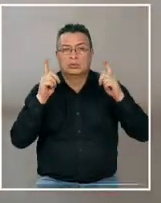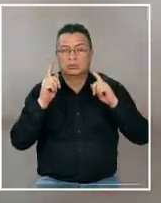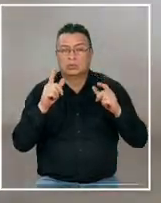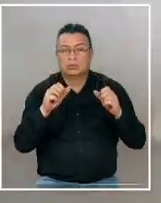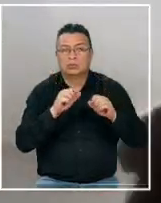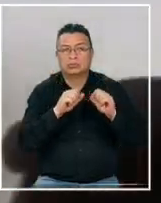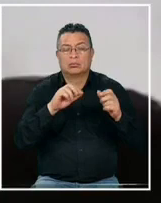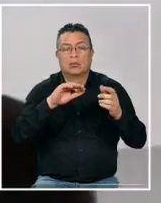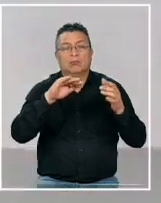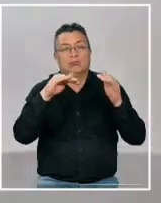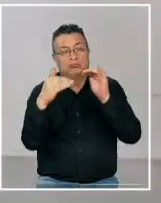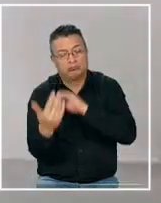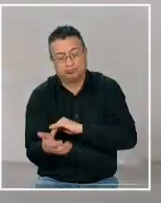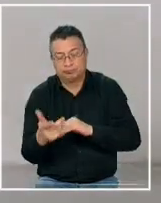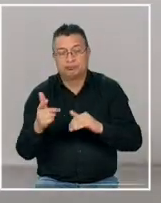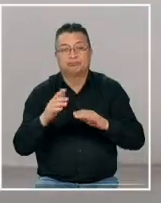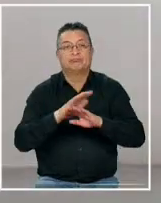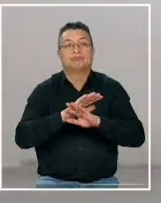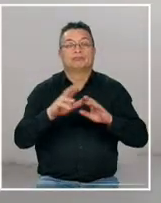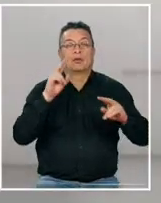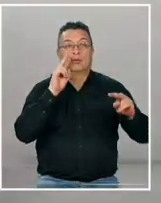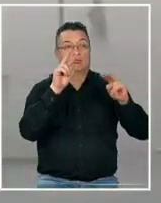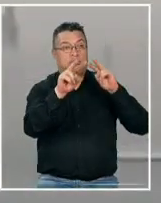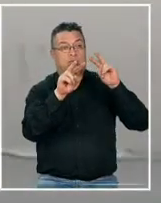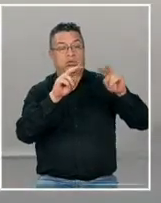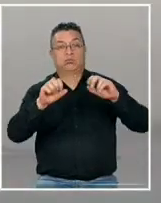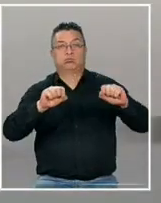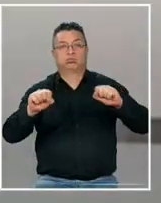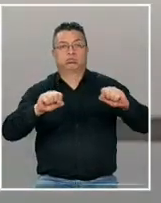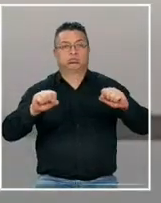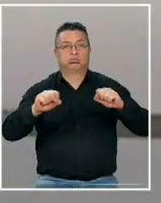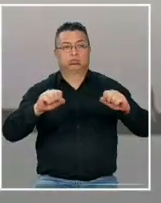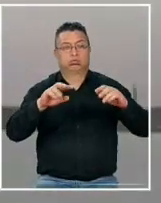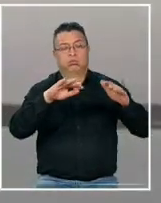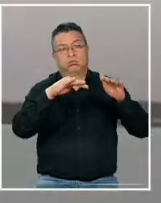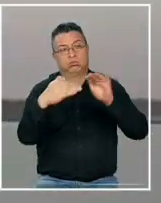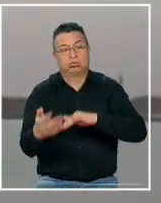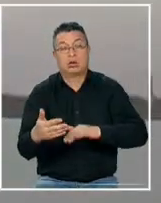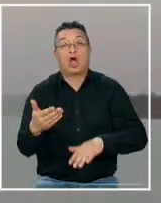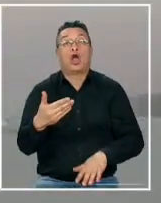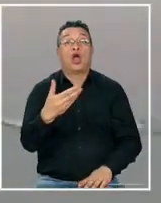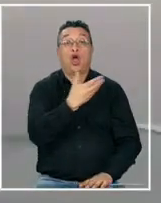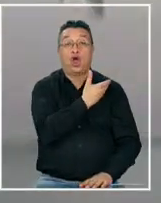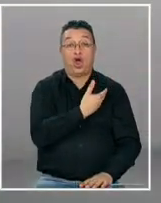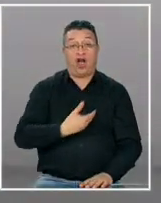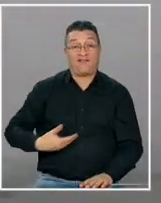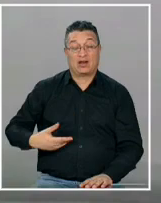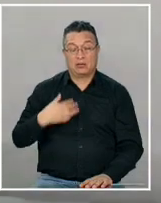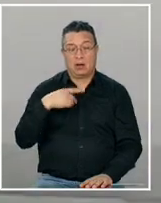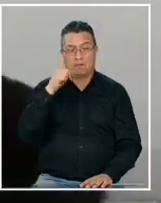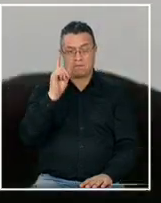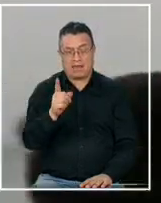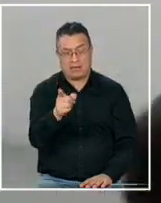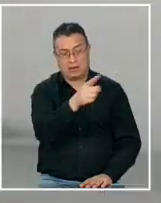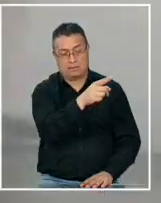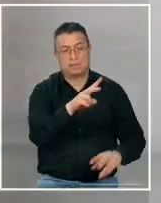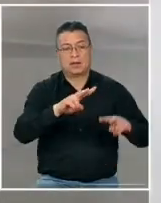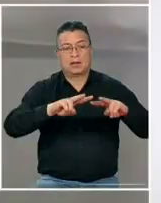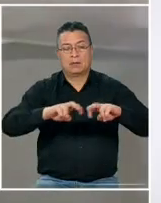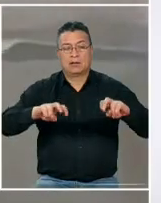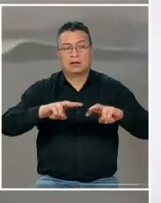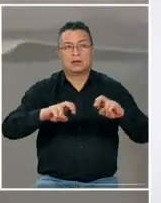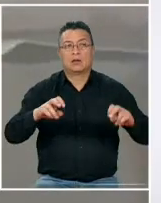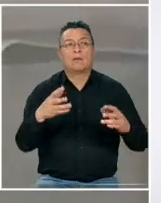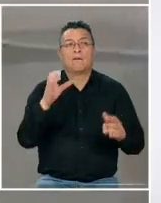explosión y después seguida de distintos temblores ya el gobierno obviamente encargó una investigación sobre todo para poder buscar